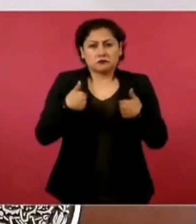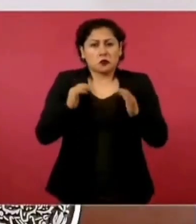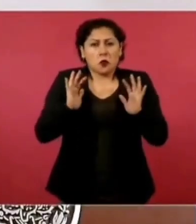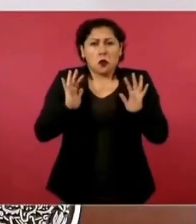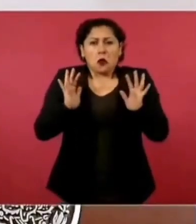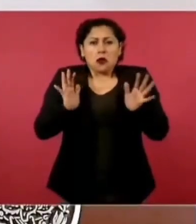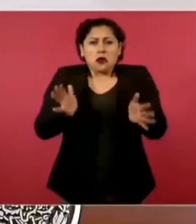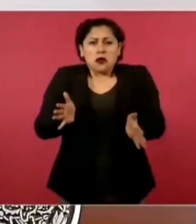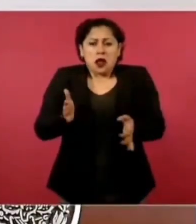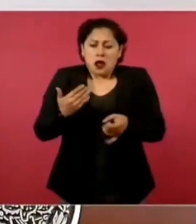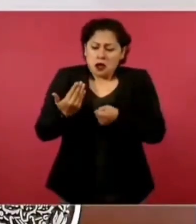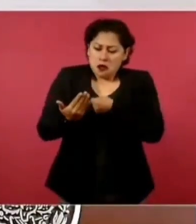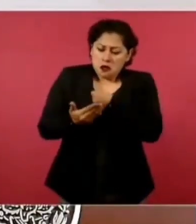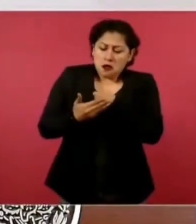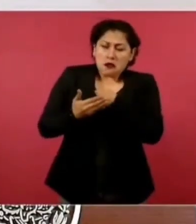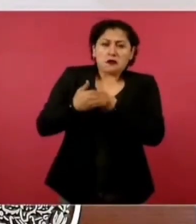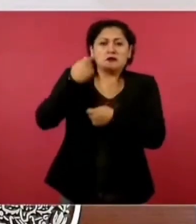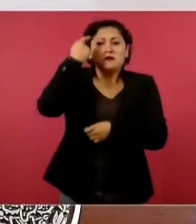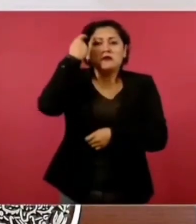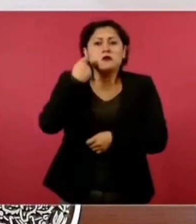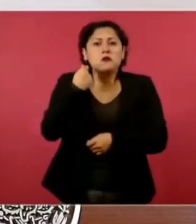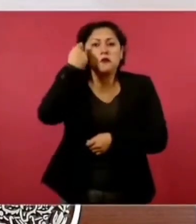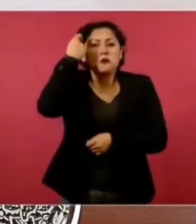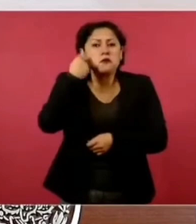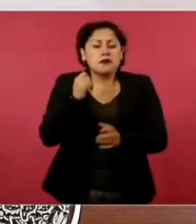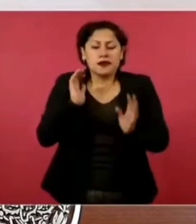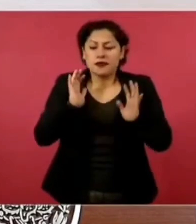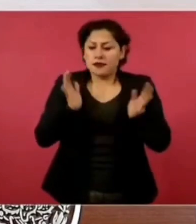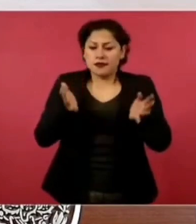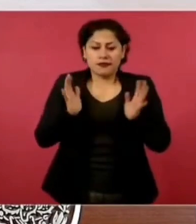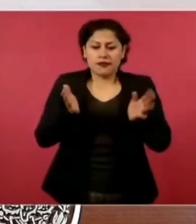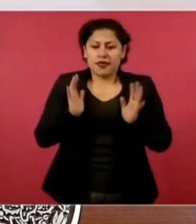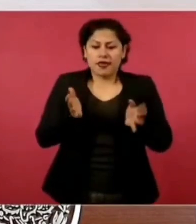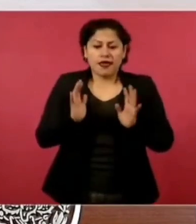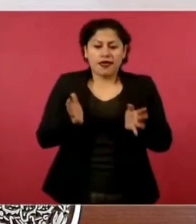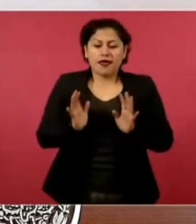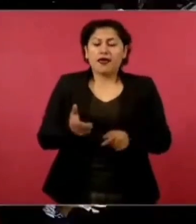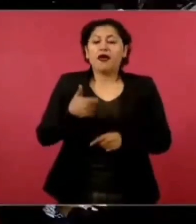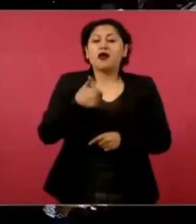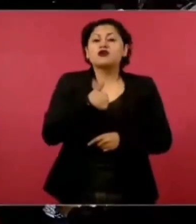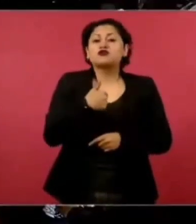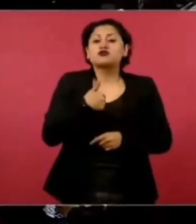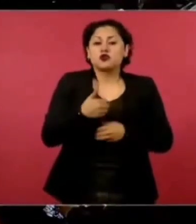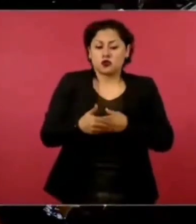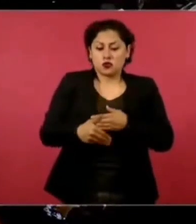jubilarme en menos de tres meses?